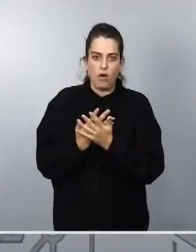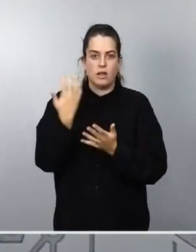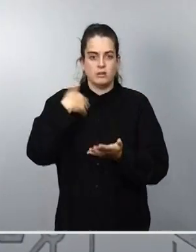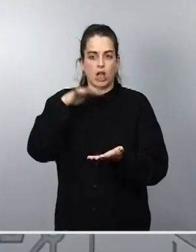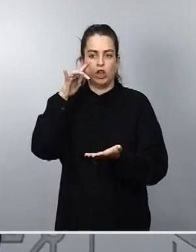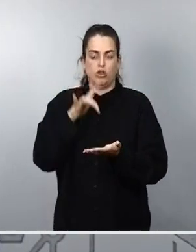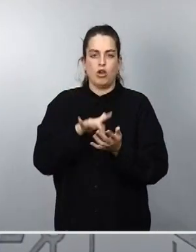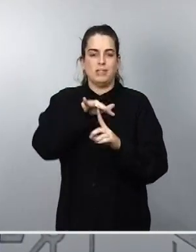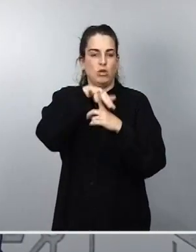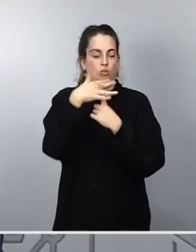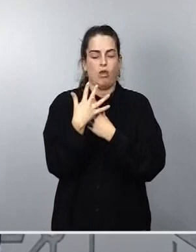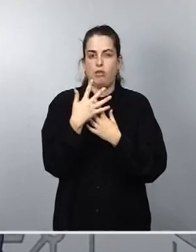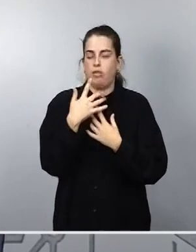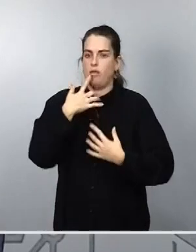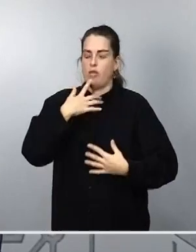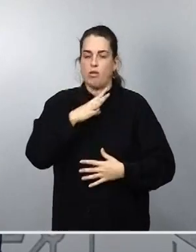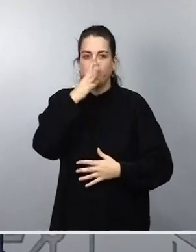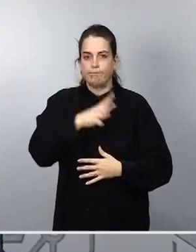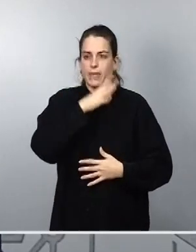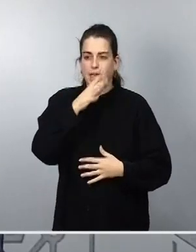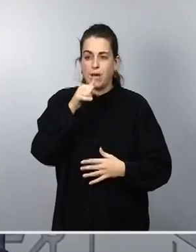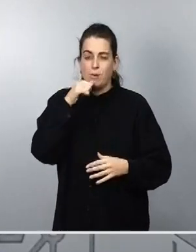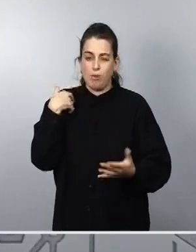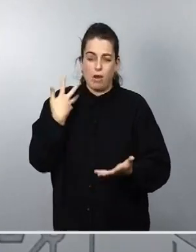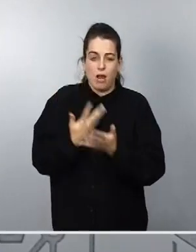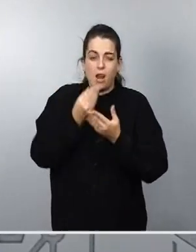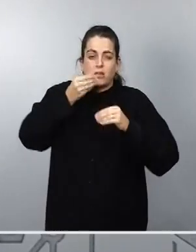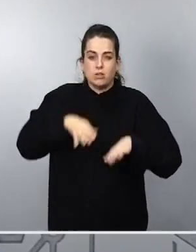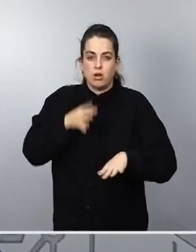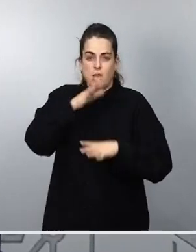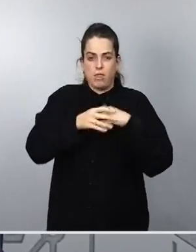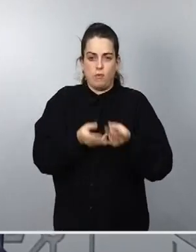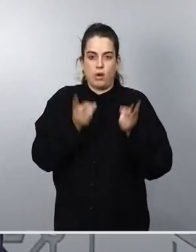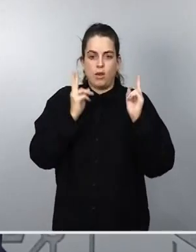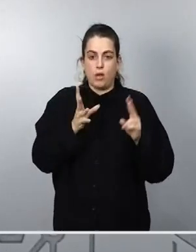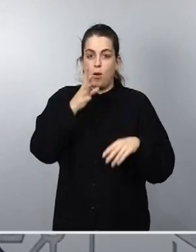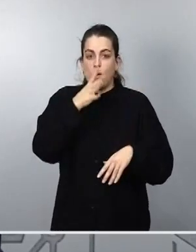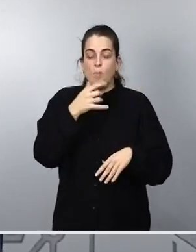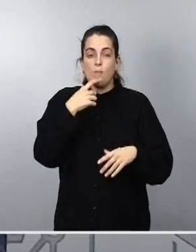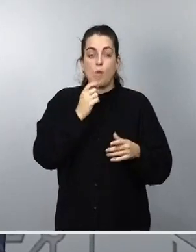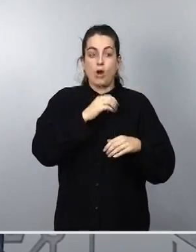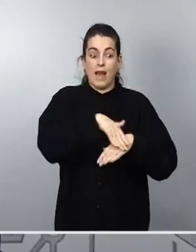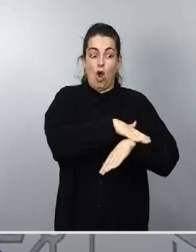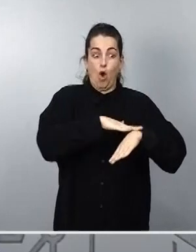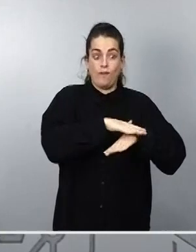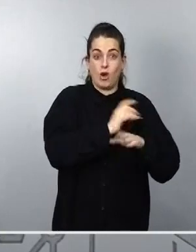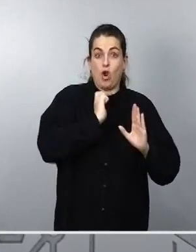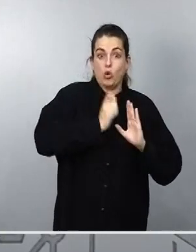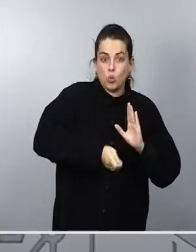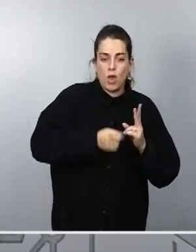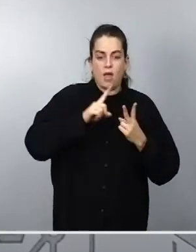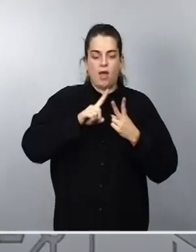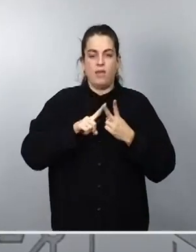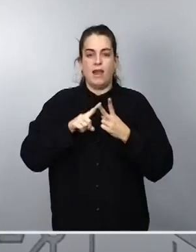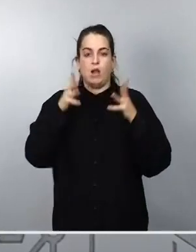historia de nuestra democracia con el bloqueo de la renovación del Gobierno, de los jueces, el Consejo General del Poder Judicial y también